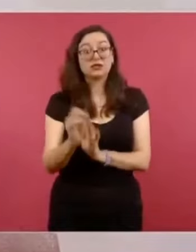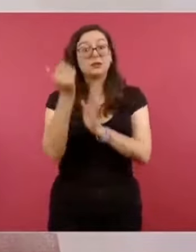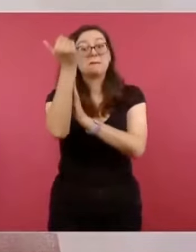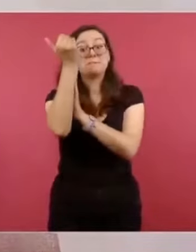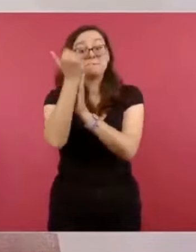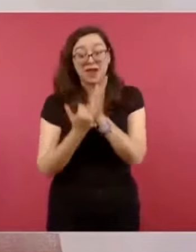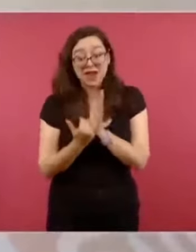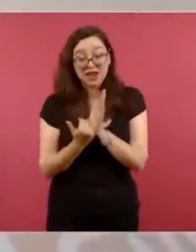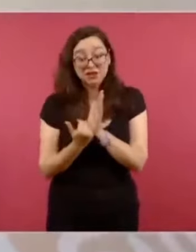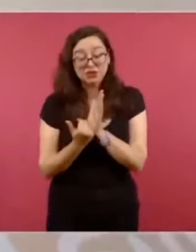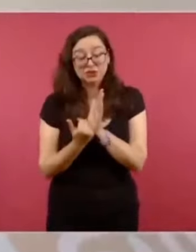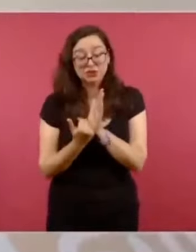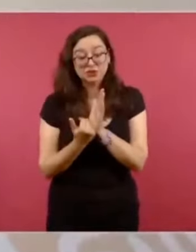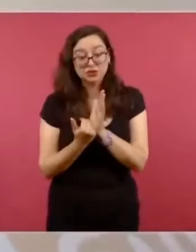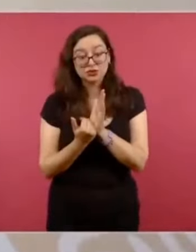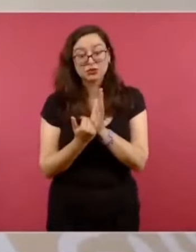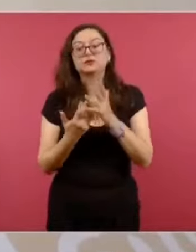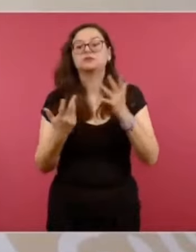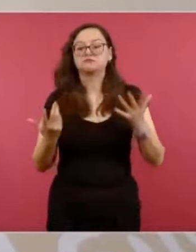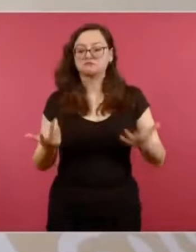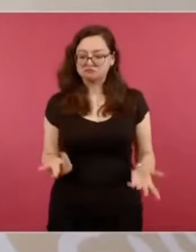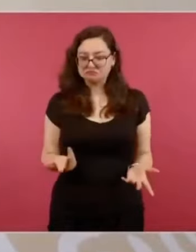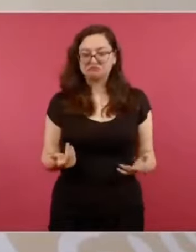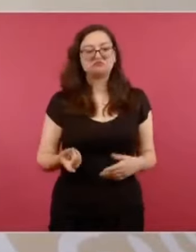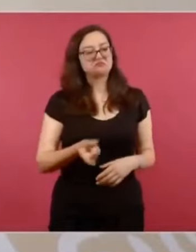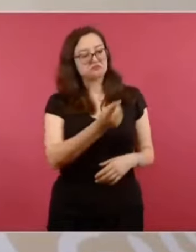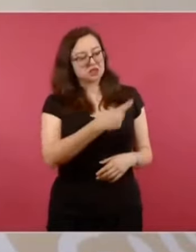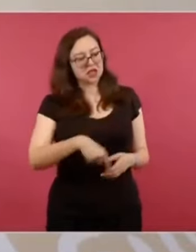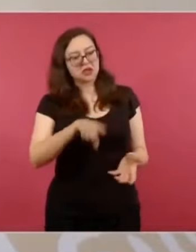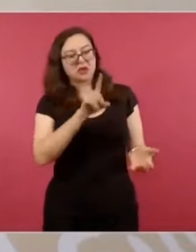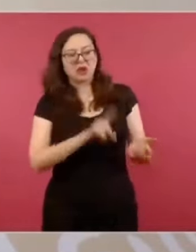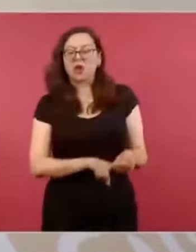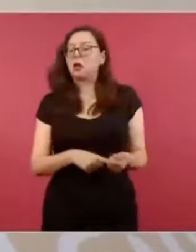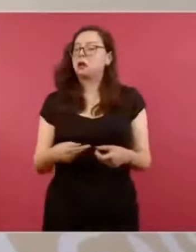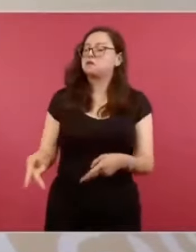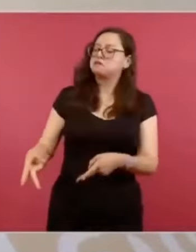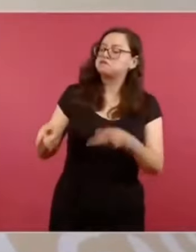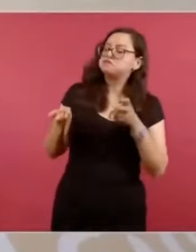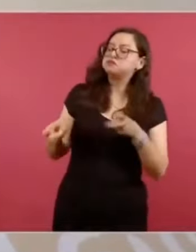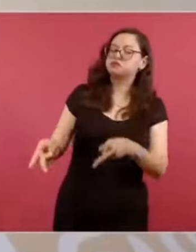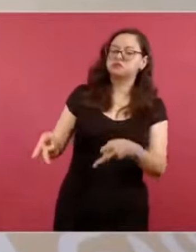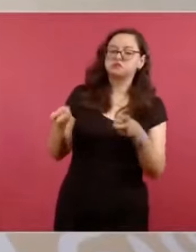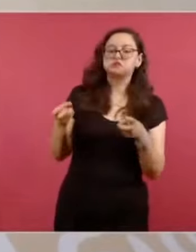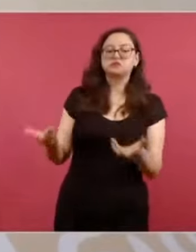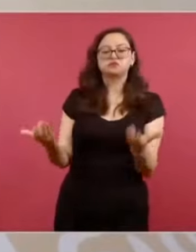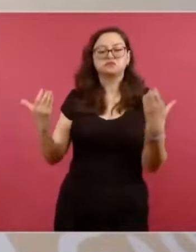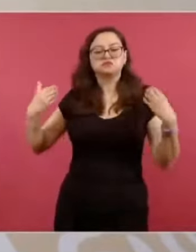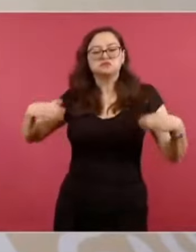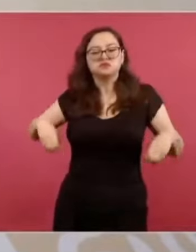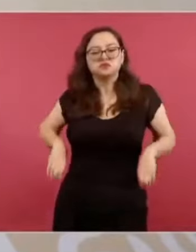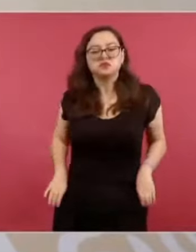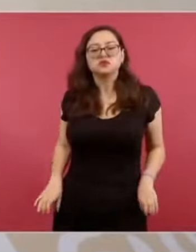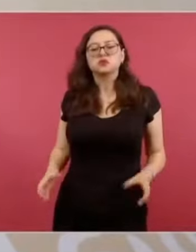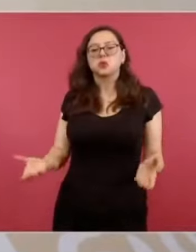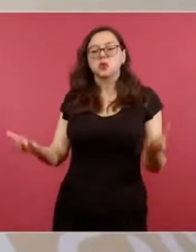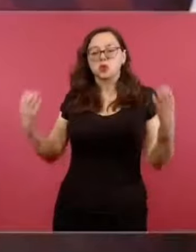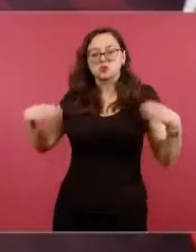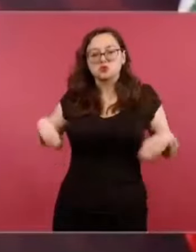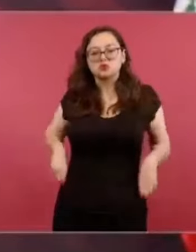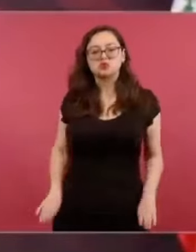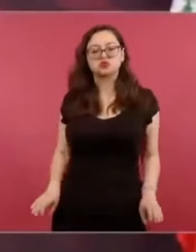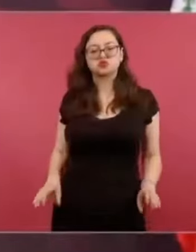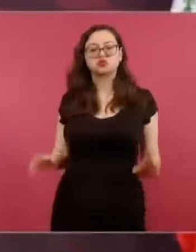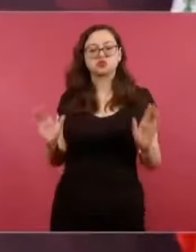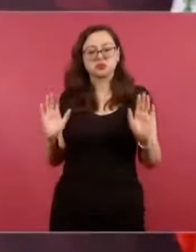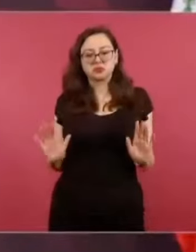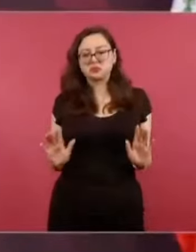Bueno, mientras era como el reparto del